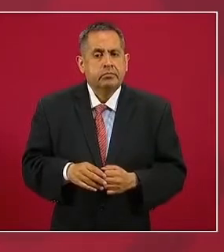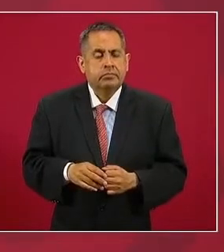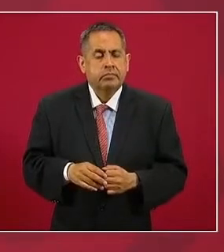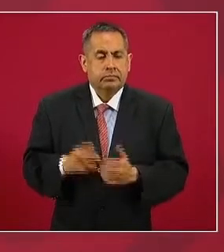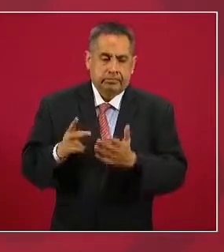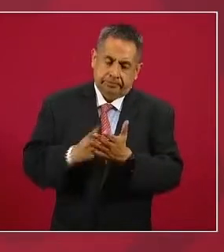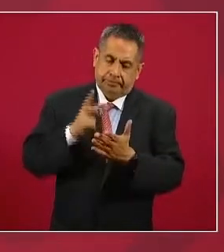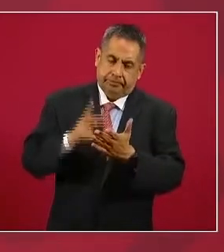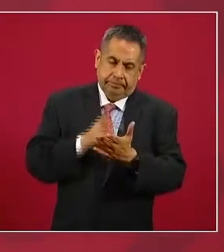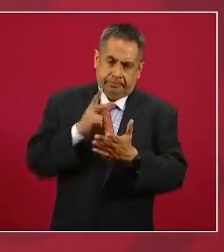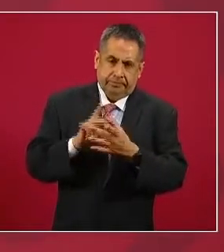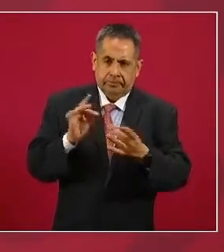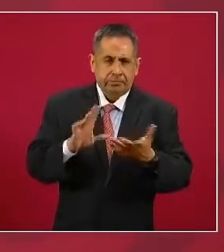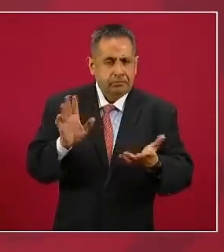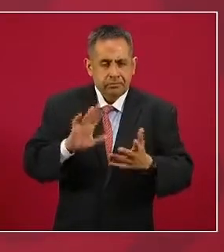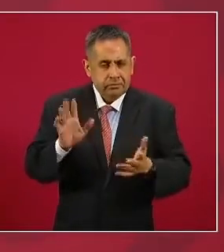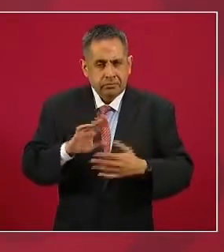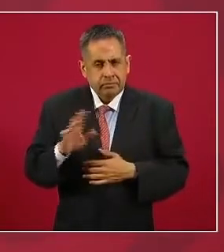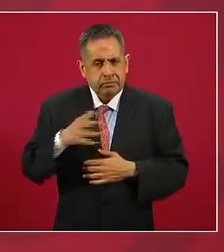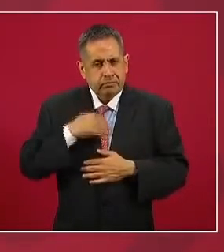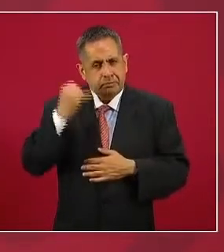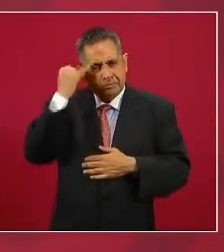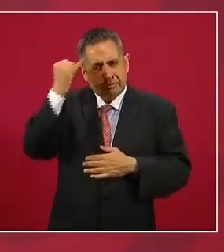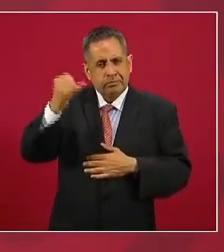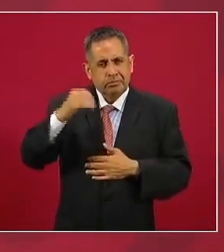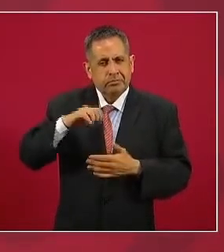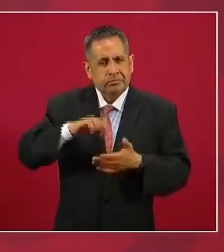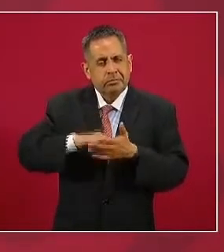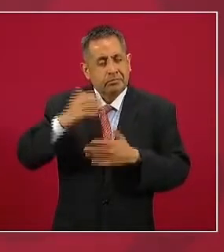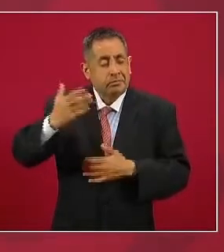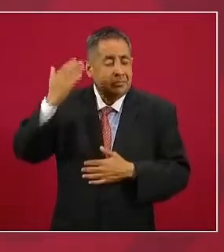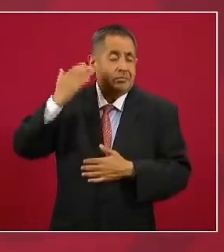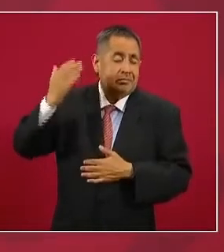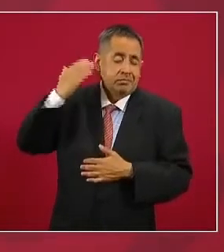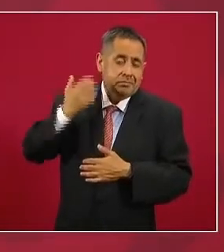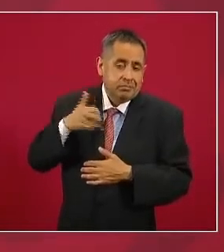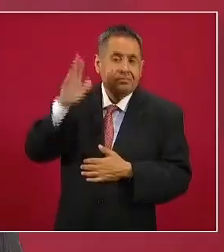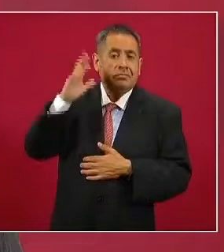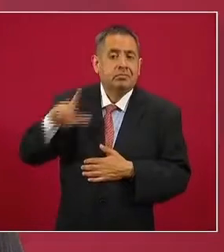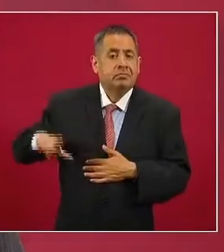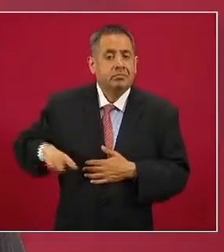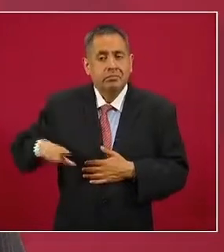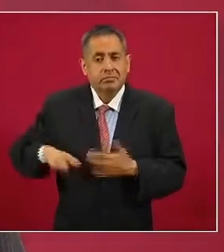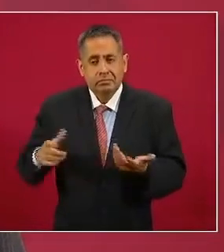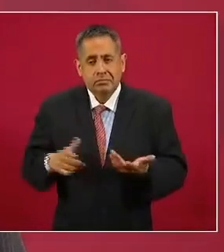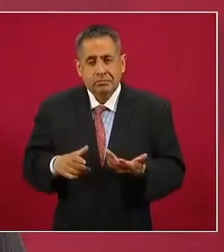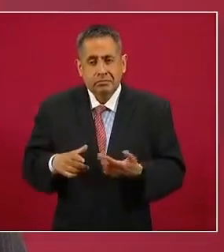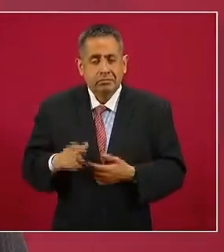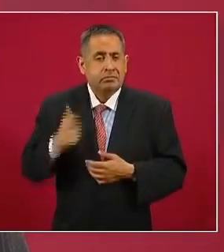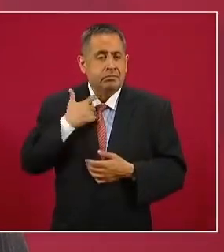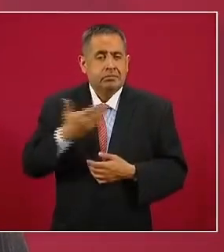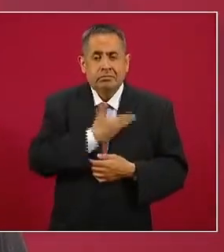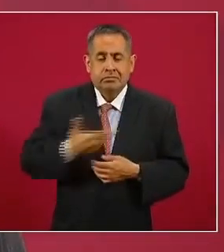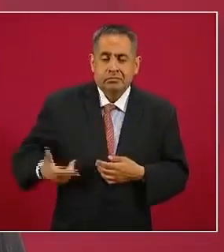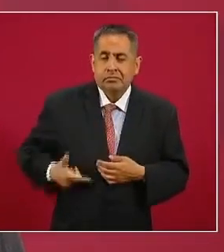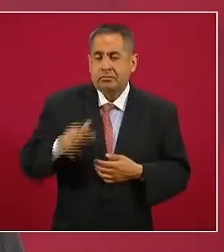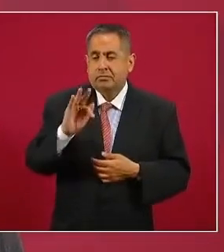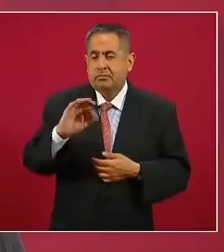repitiendo pero imagínense cómo estaba el gobierno de Felipe Calderón